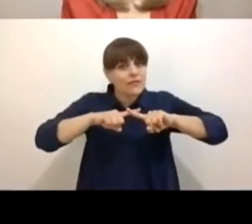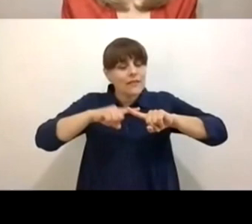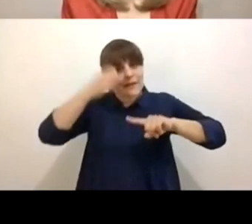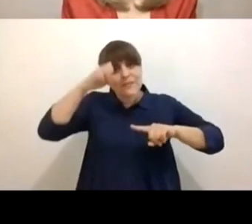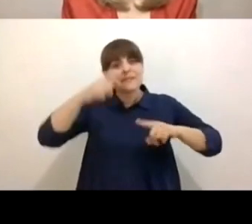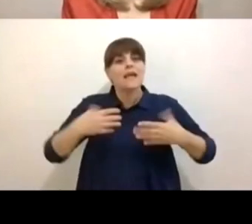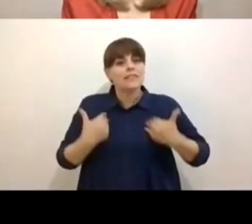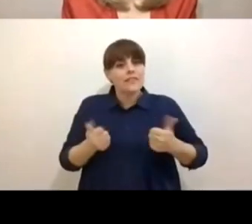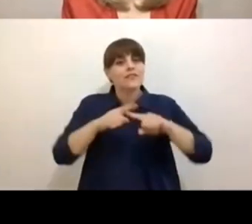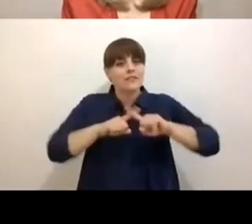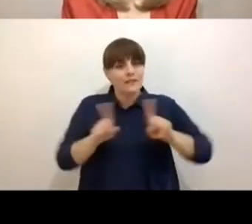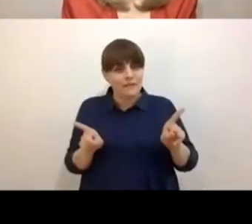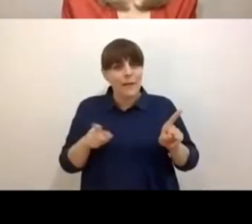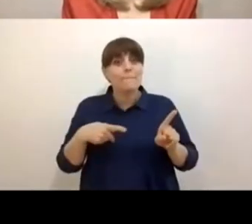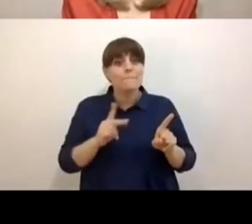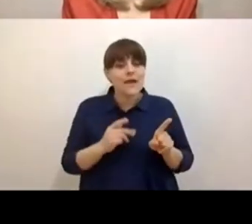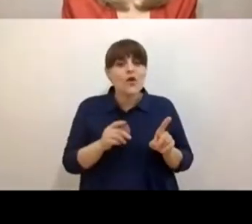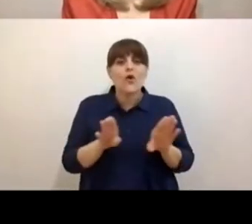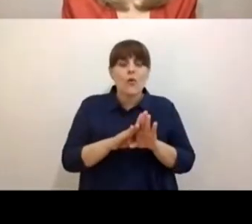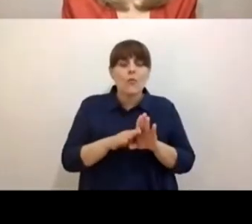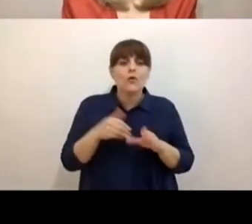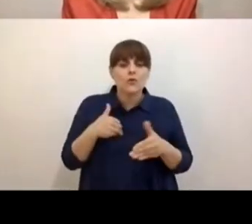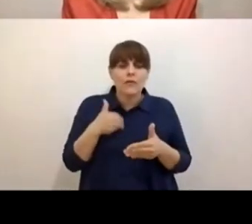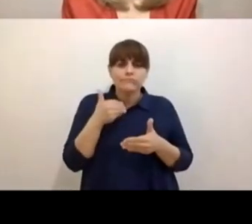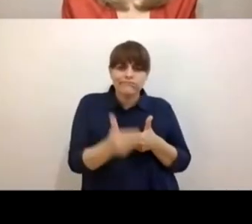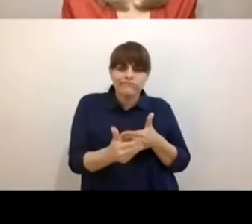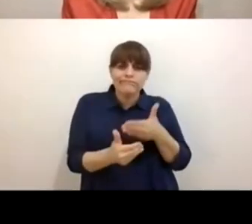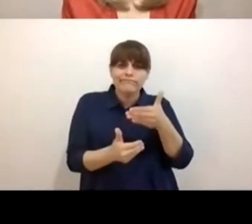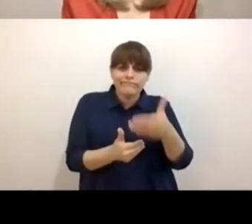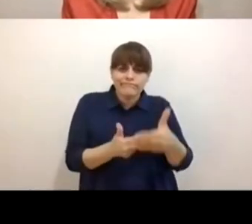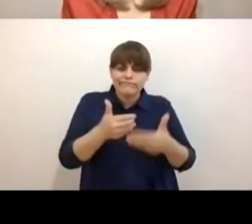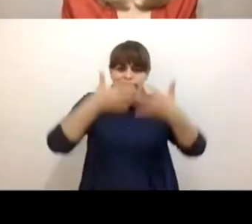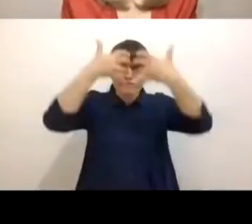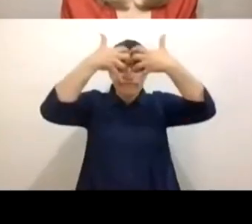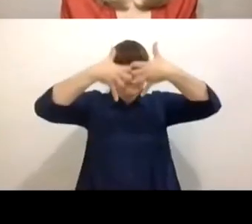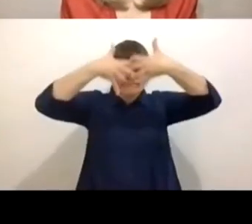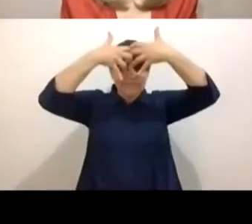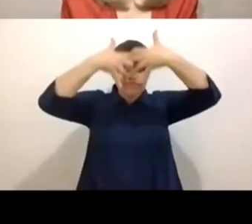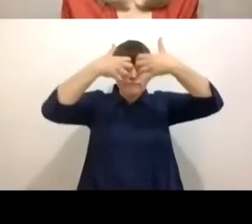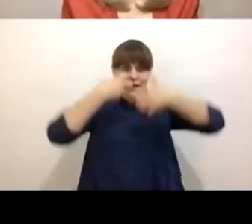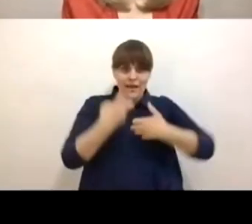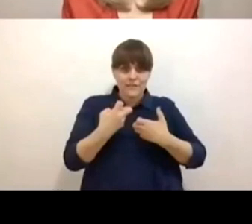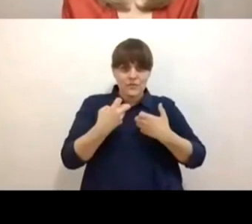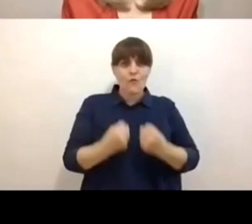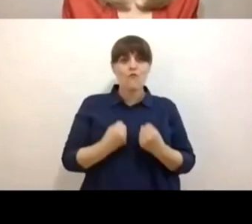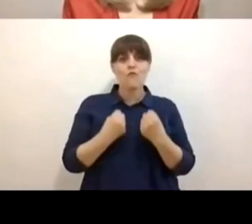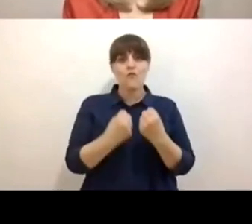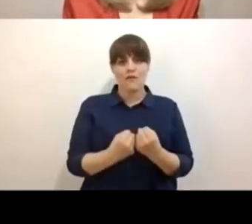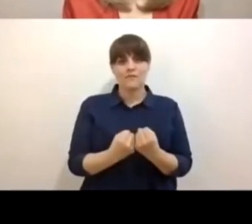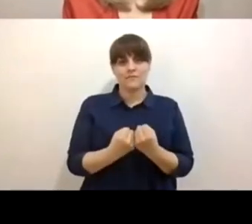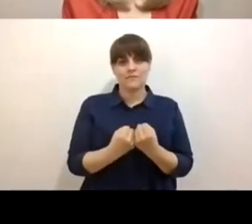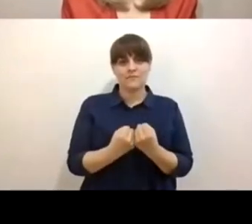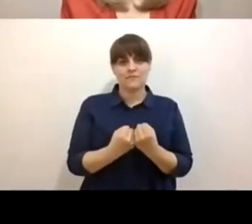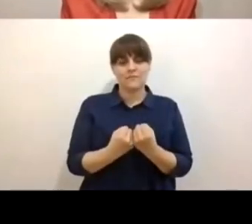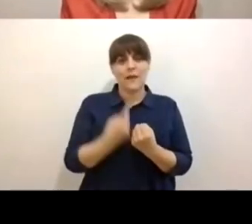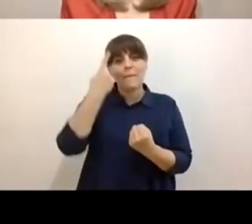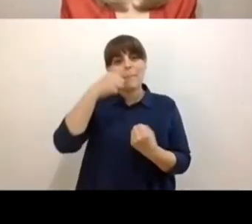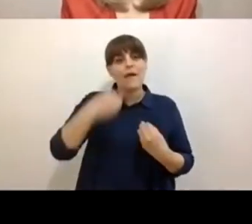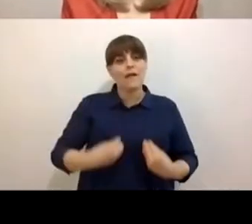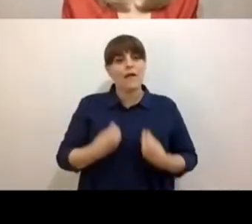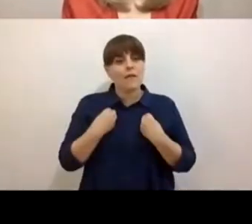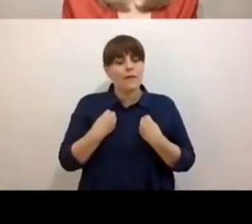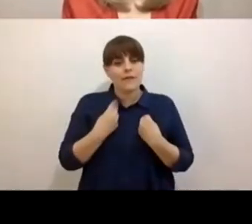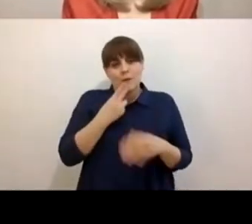cuando hay esta elaboración y este acompañamiento, es algo que los fortalece y que les da muchos recursos para la vida, ¿no?